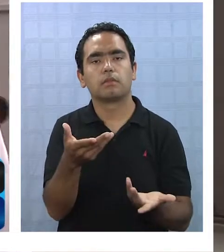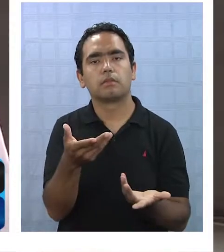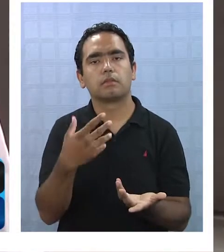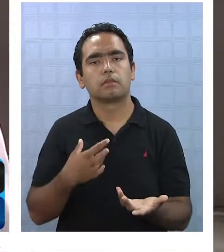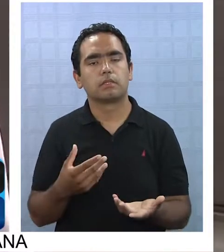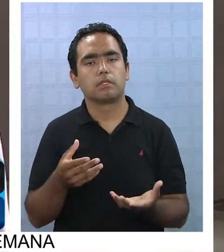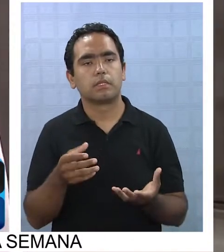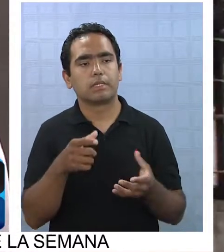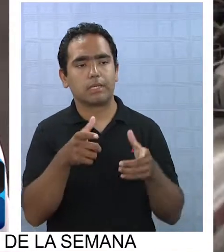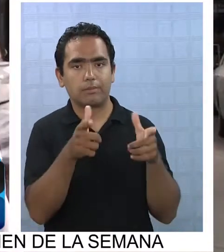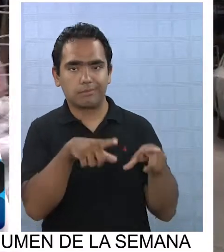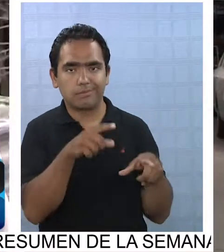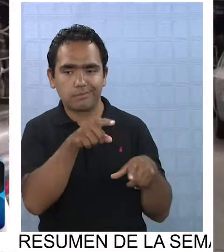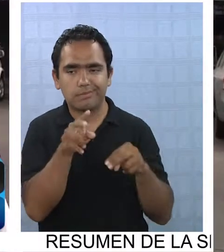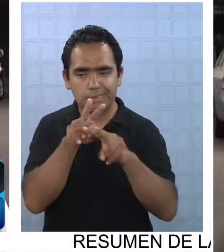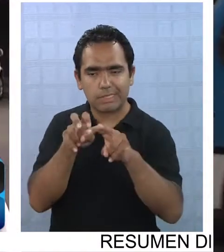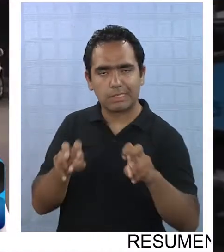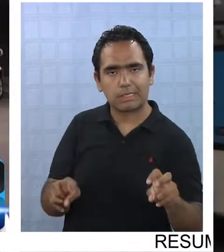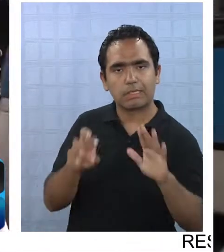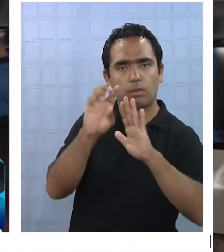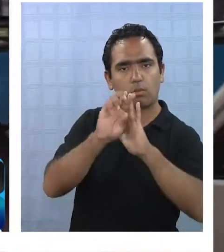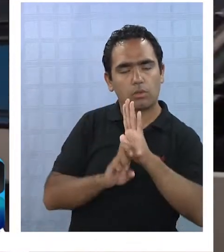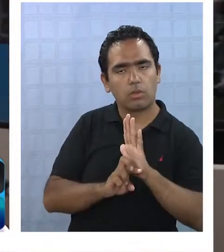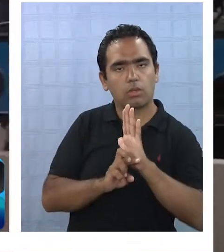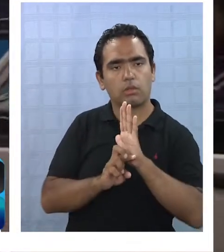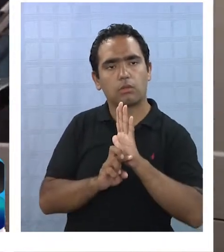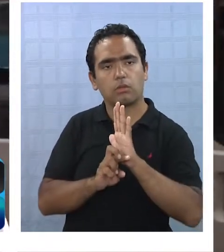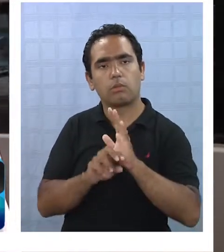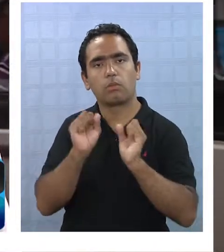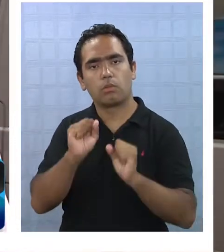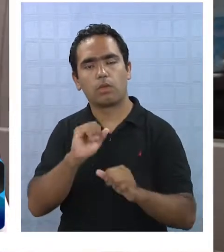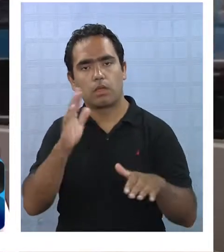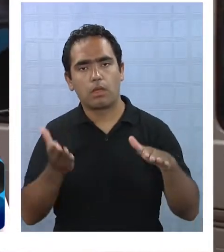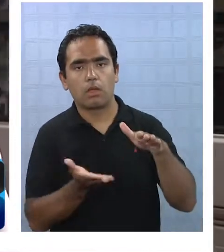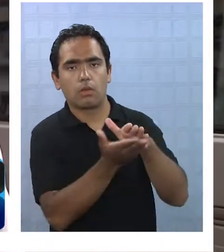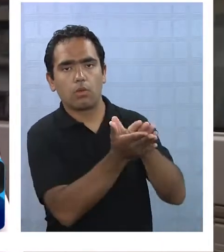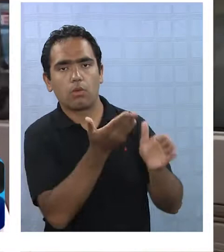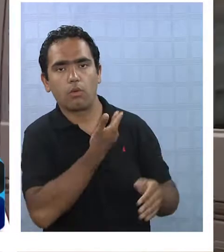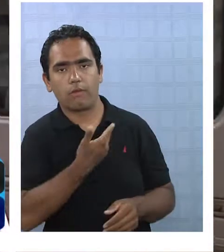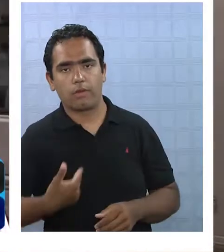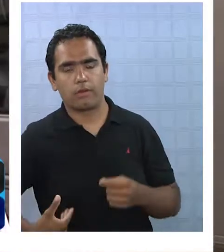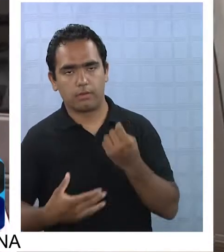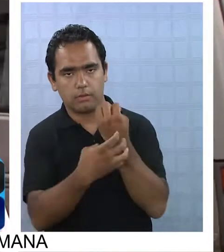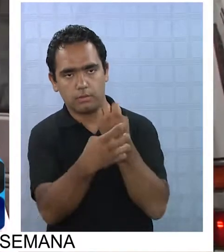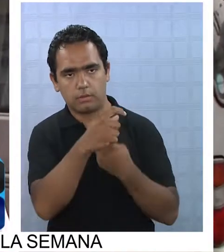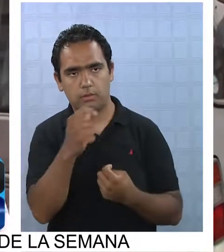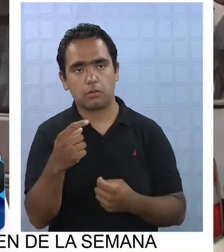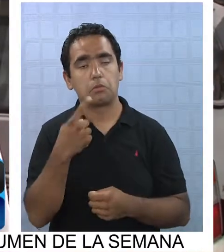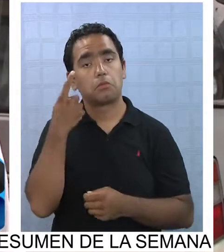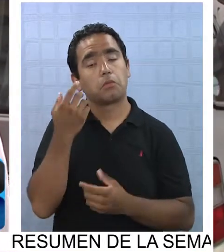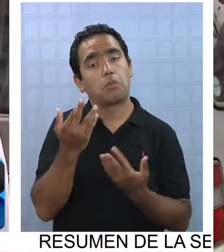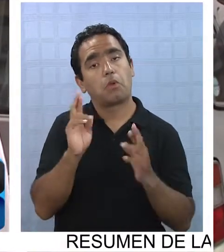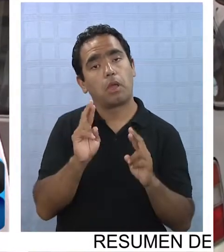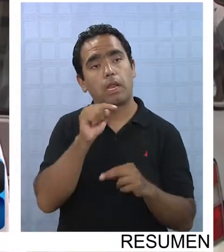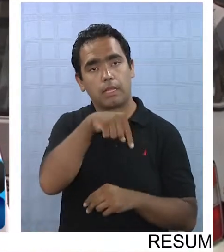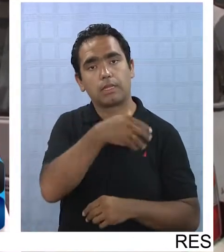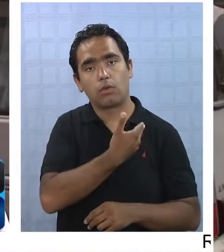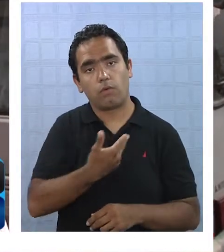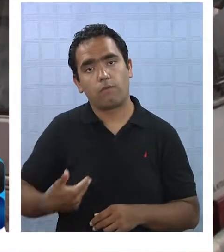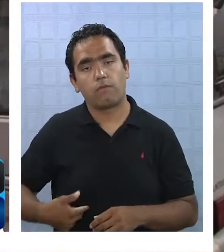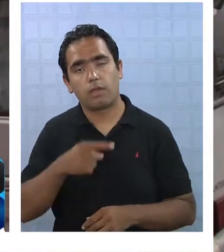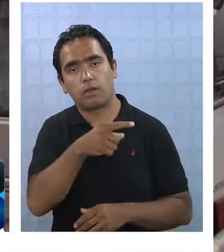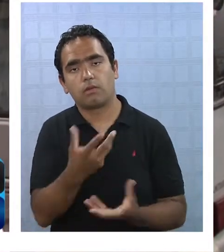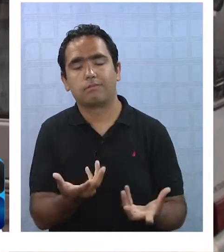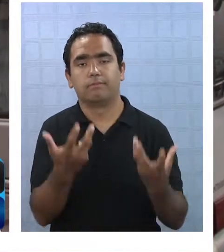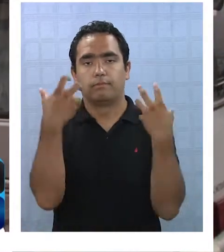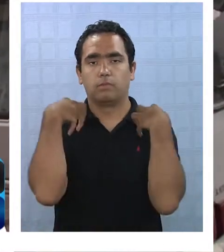está buscando antecedentes de proyectos para poderlo ingresar al gobierno regional y yo espero que sea uno de los compromisos de este gobierno regional,